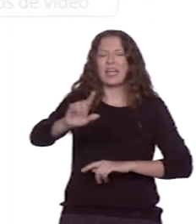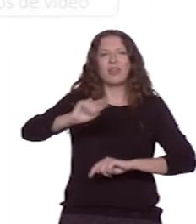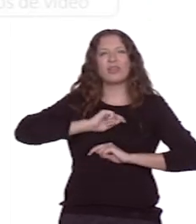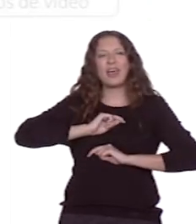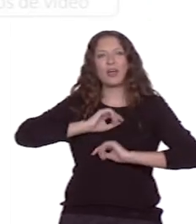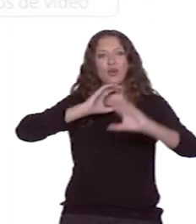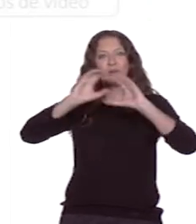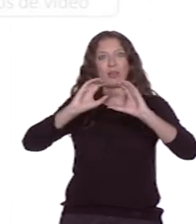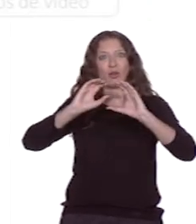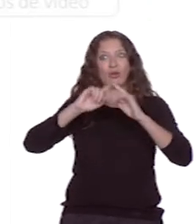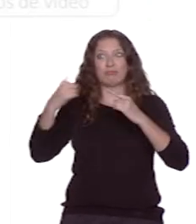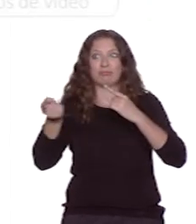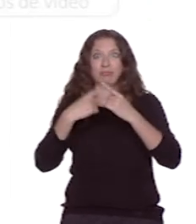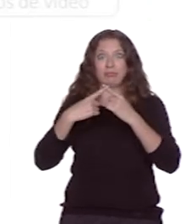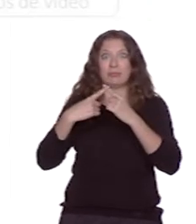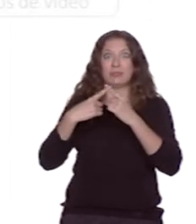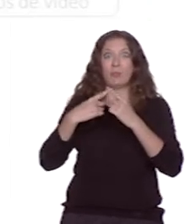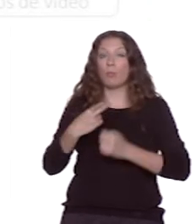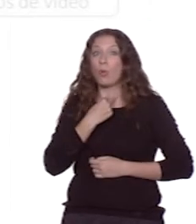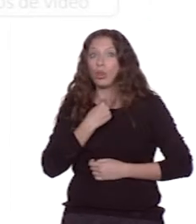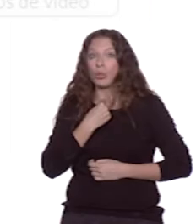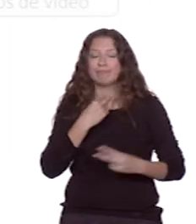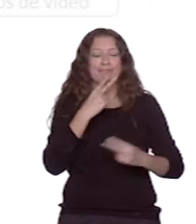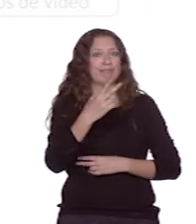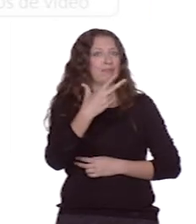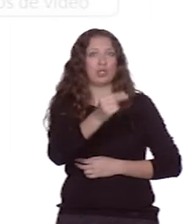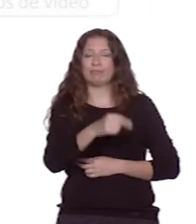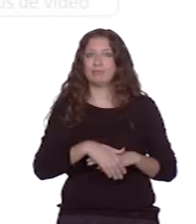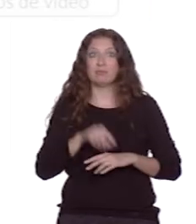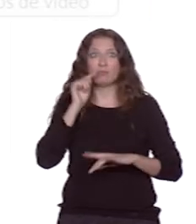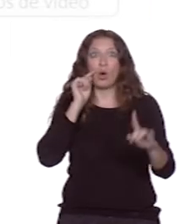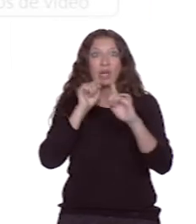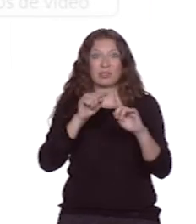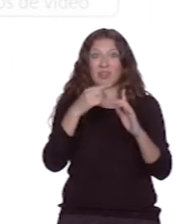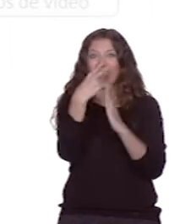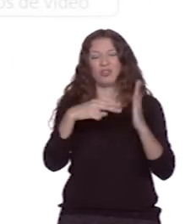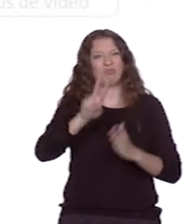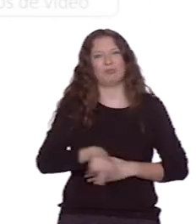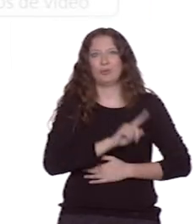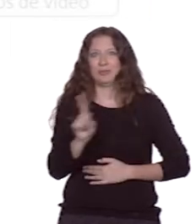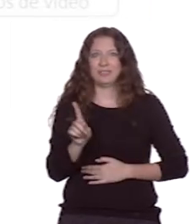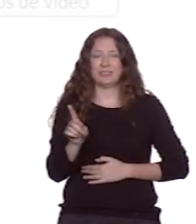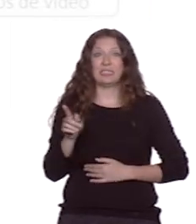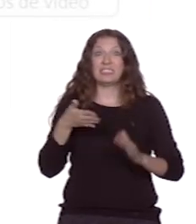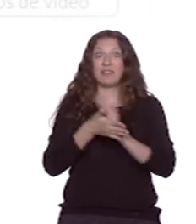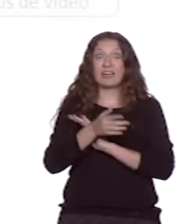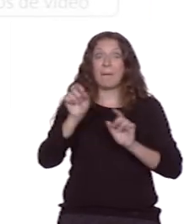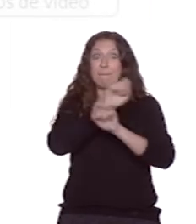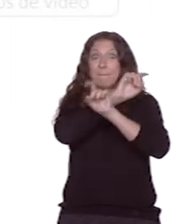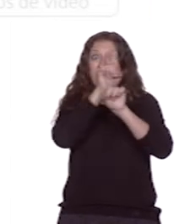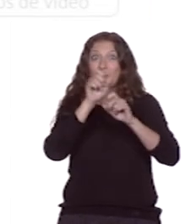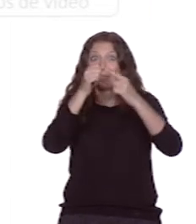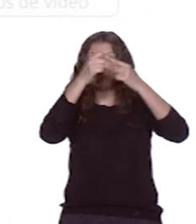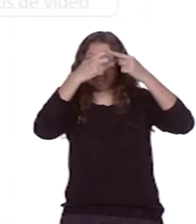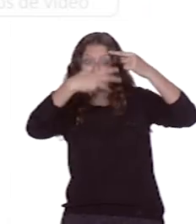bidireccional por voz? La respuesta es que no. Ese no es precisamente el propósito del lector. Nos ahorramos, por tanto, todas las preguntas que